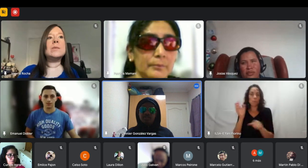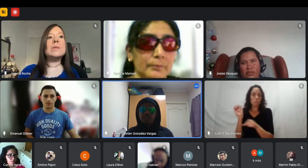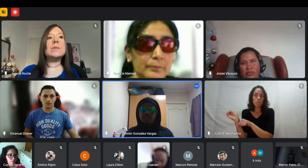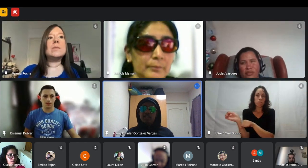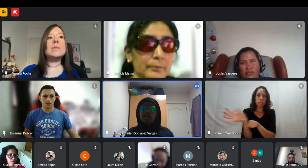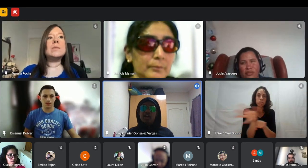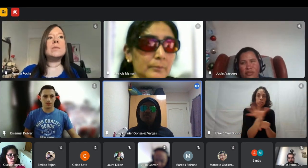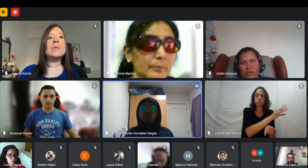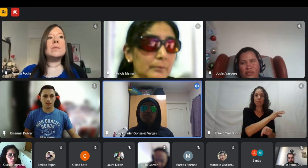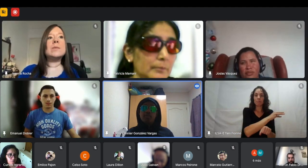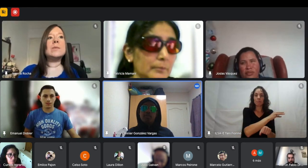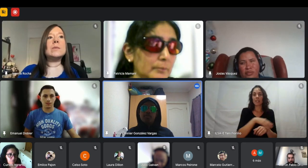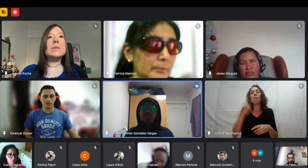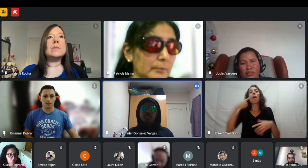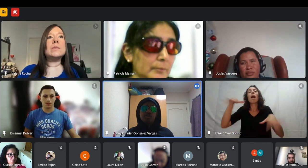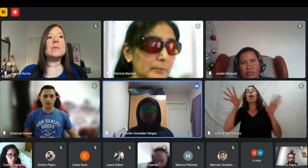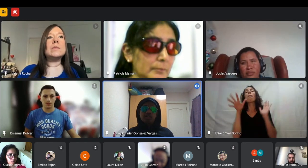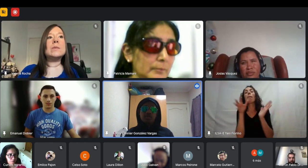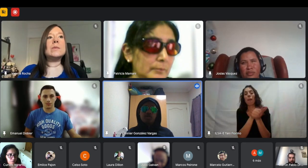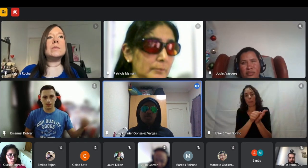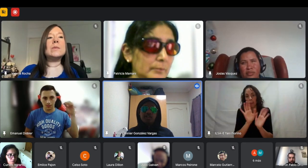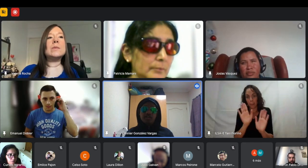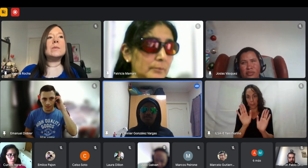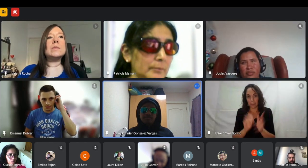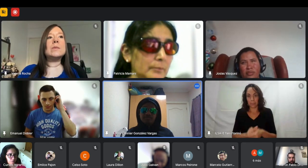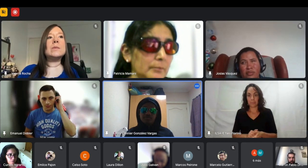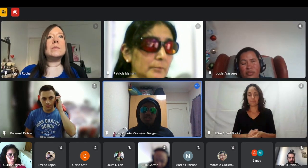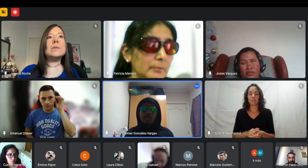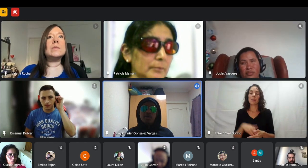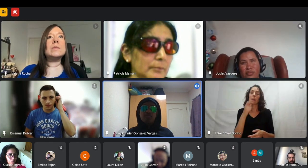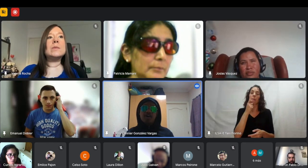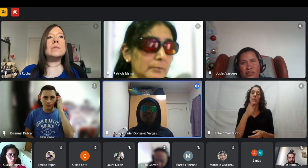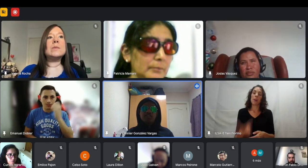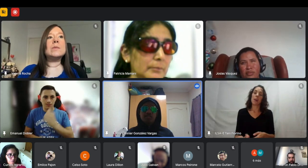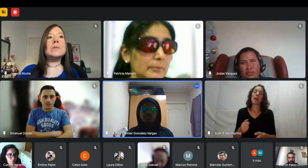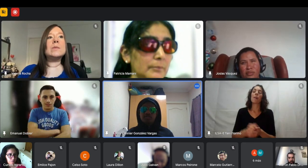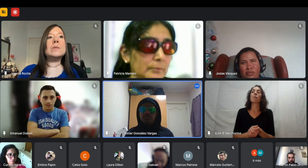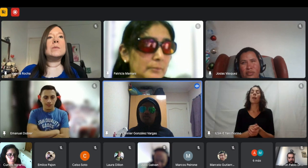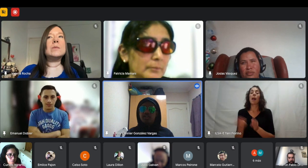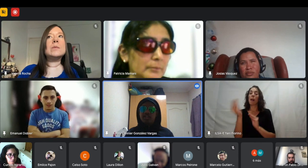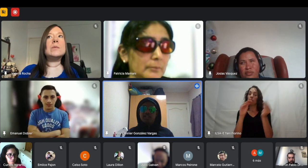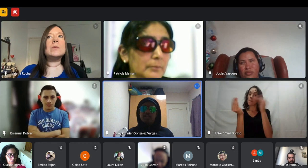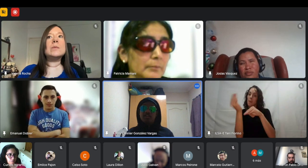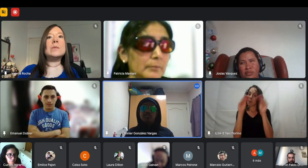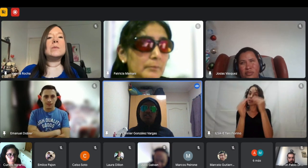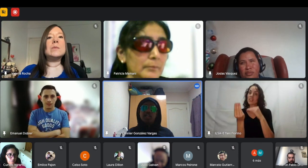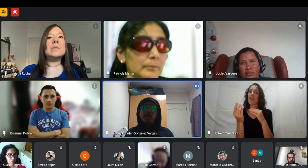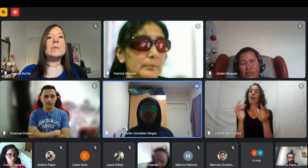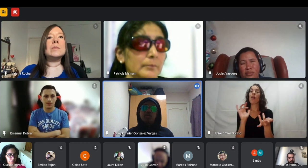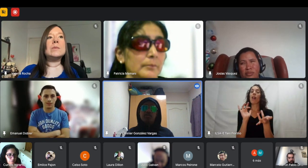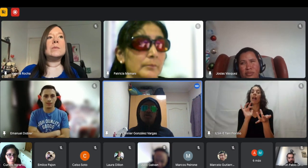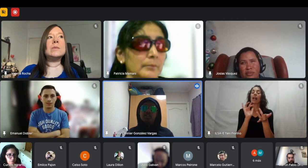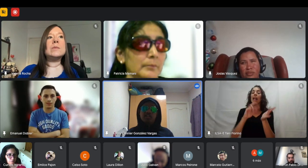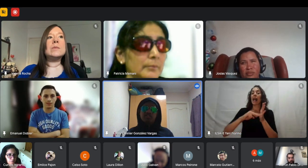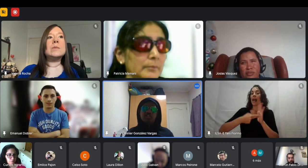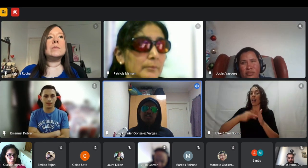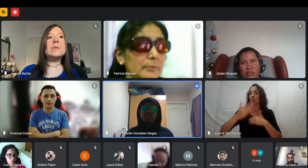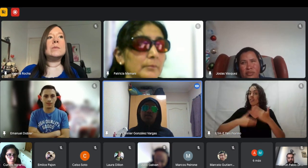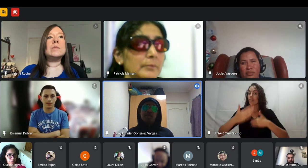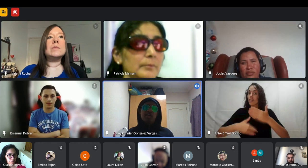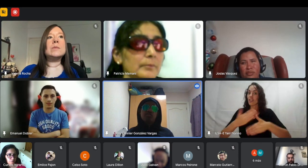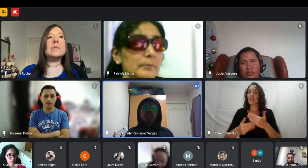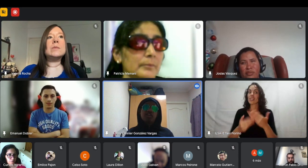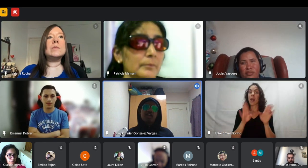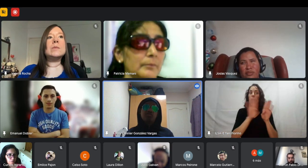en el caso de la programación de la tecnología es más fácil porque se están abriendo puertas